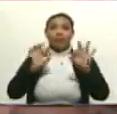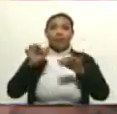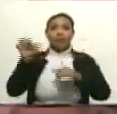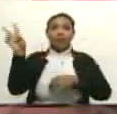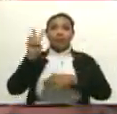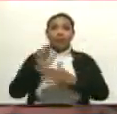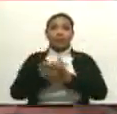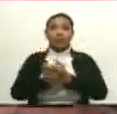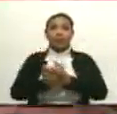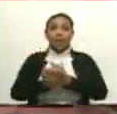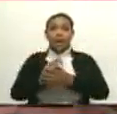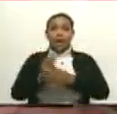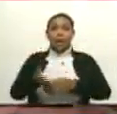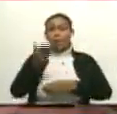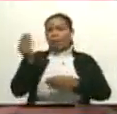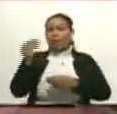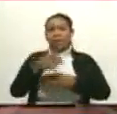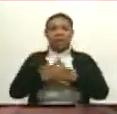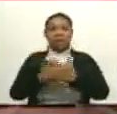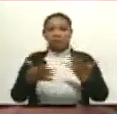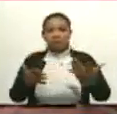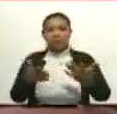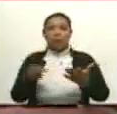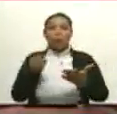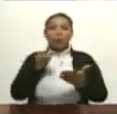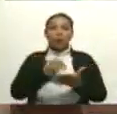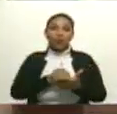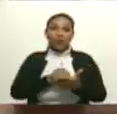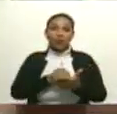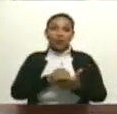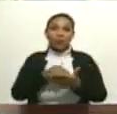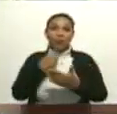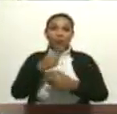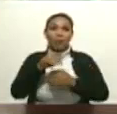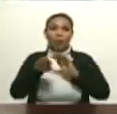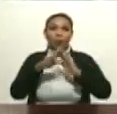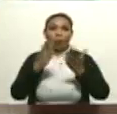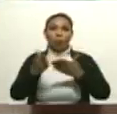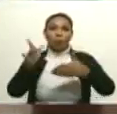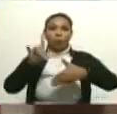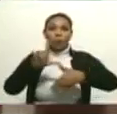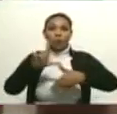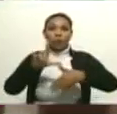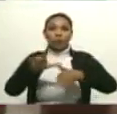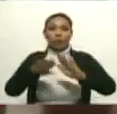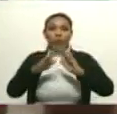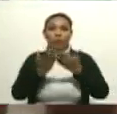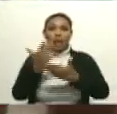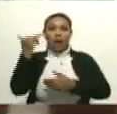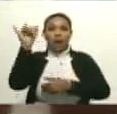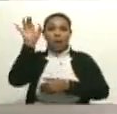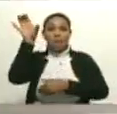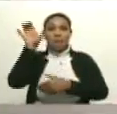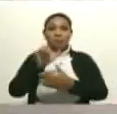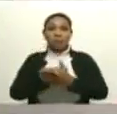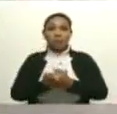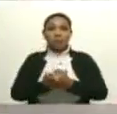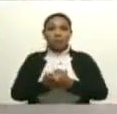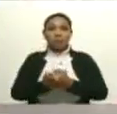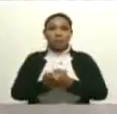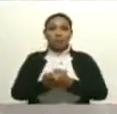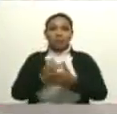Pero lo más importante, presidente, es que volvimos a decir al mundo, a América Latina y al mundo, que tenemos un país que